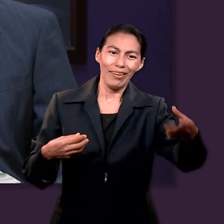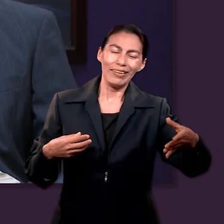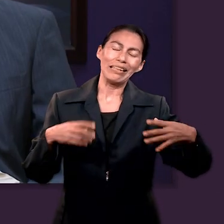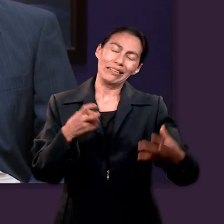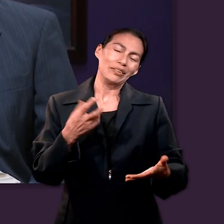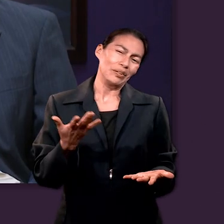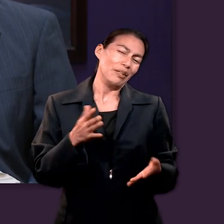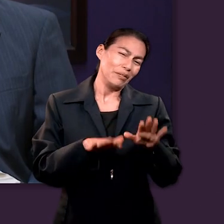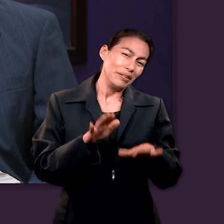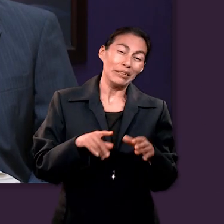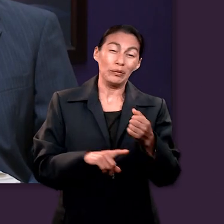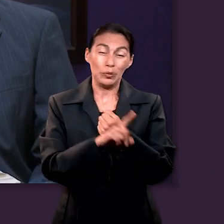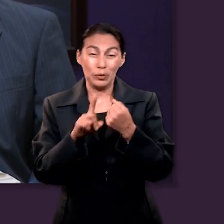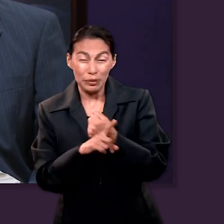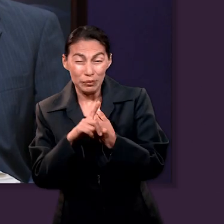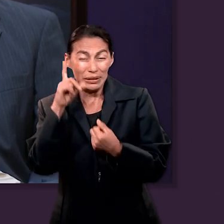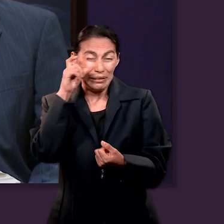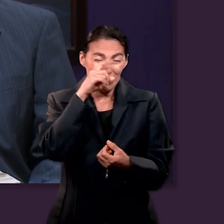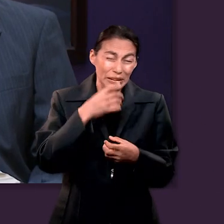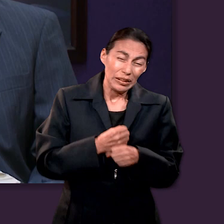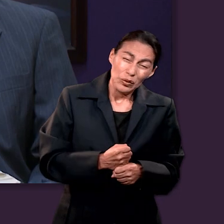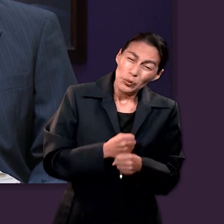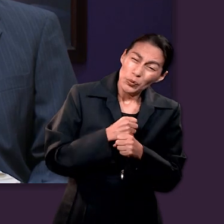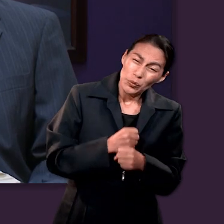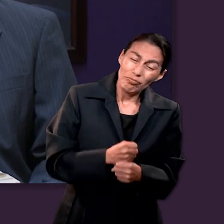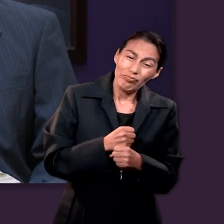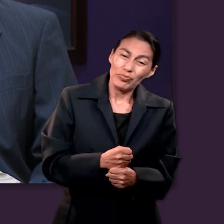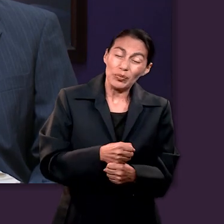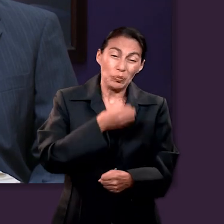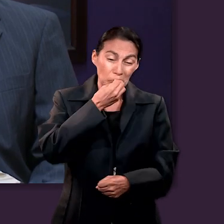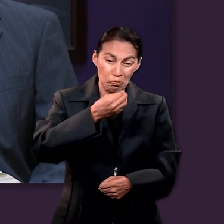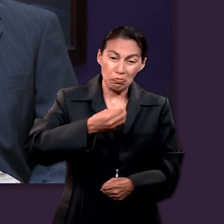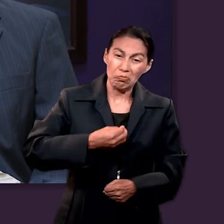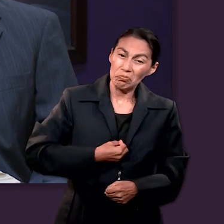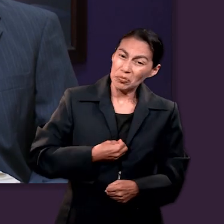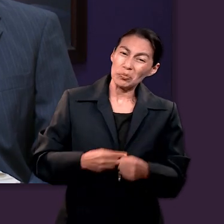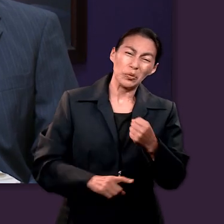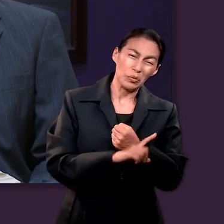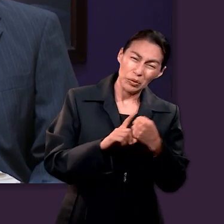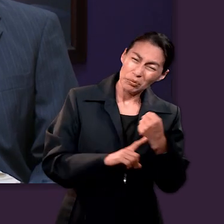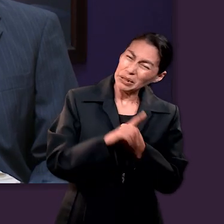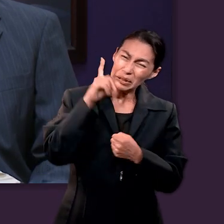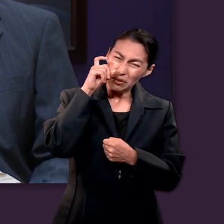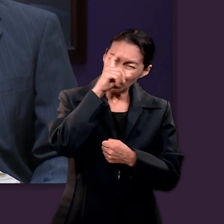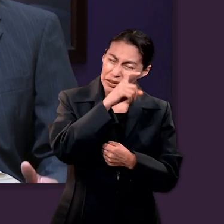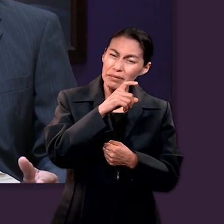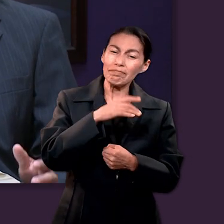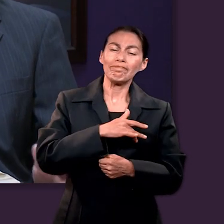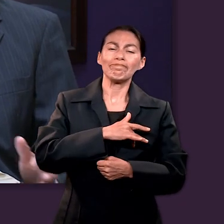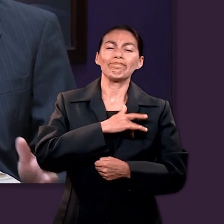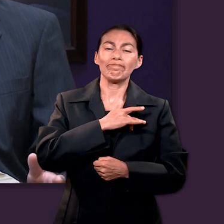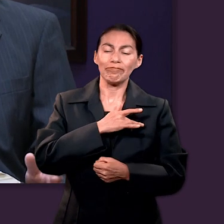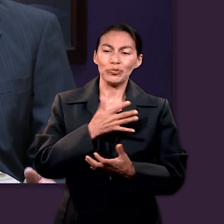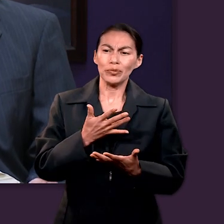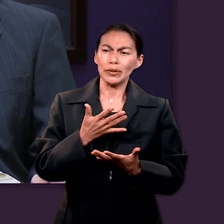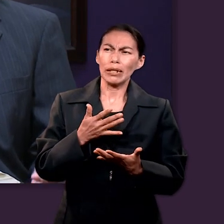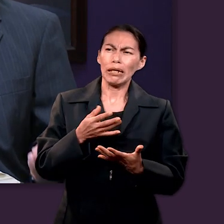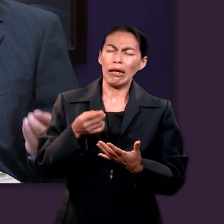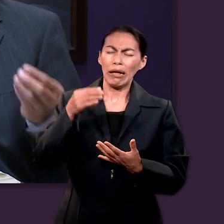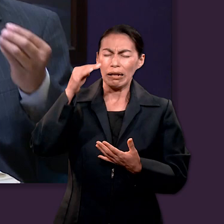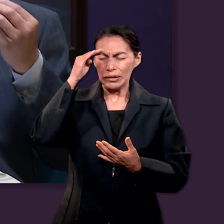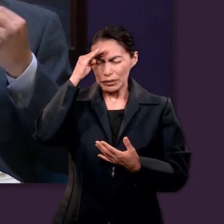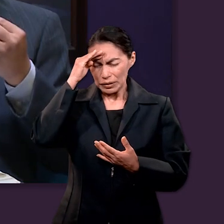a otras personas. Y en medio de una crisis, como mencionabas, creo que a pesar que estemos pasando,